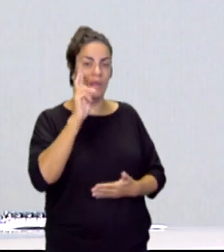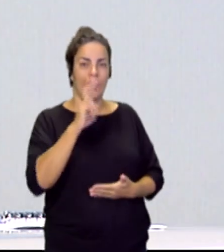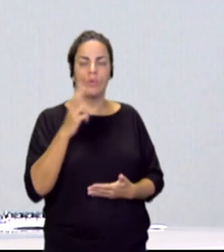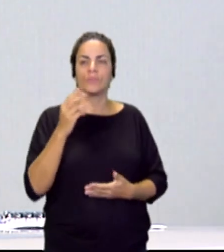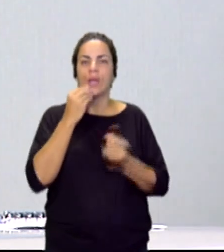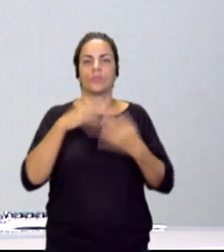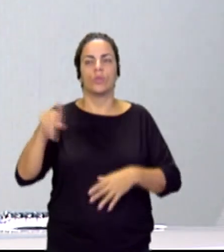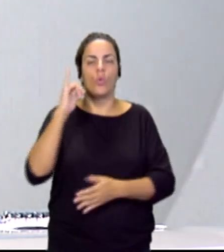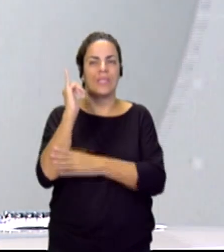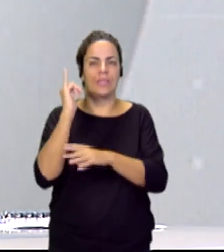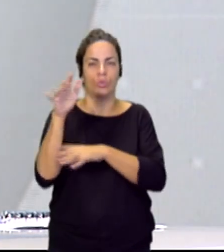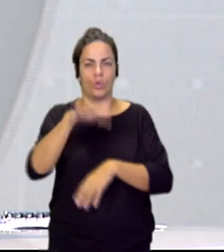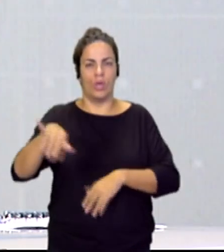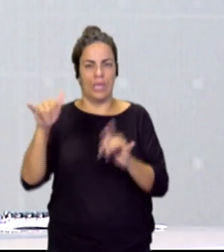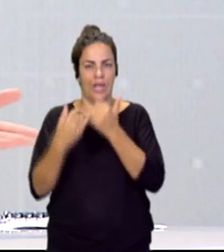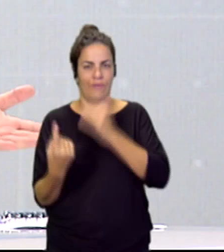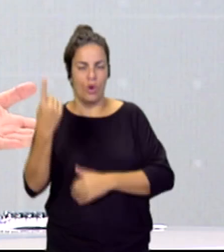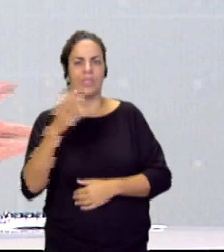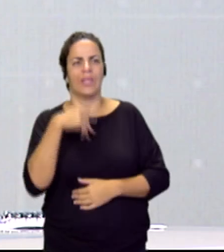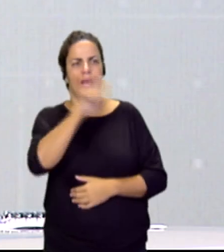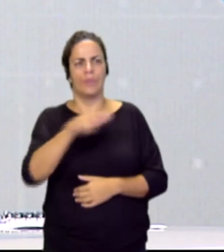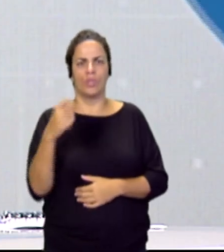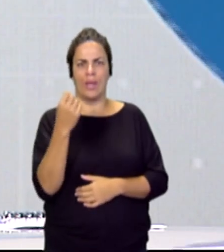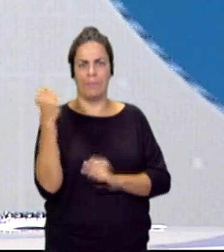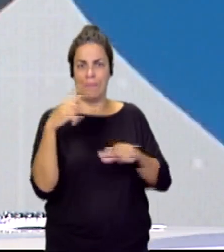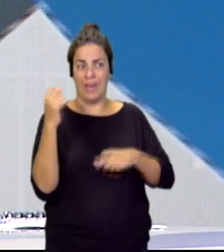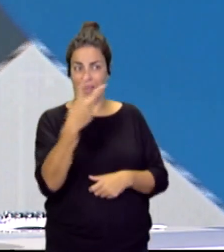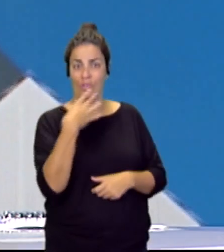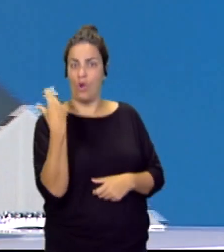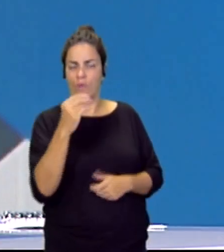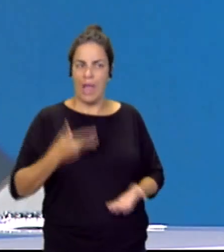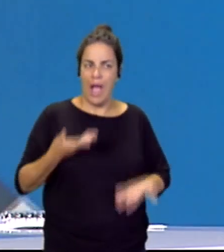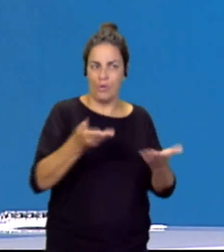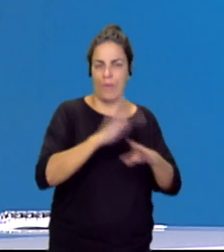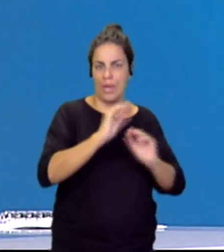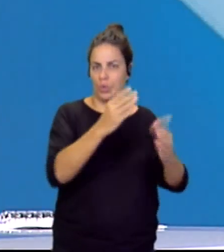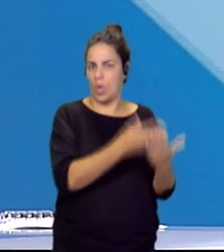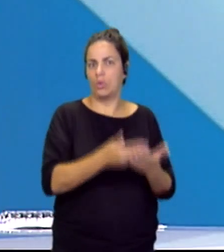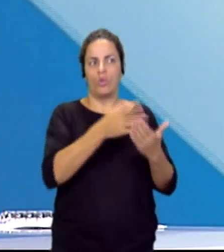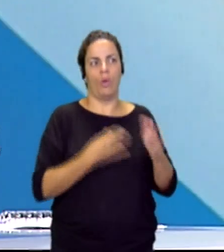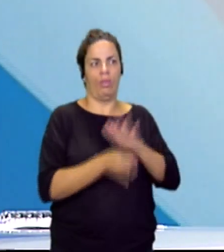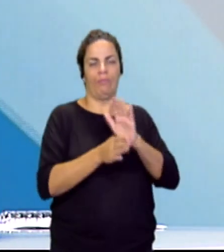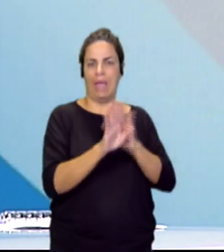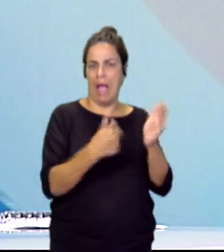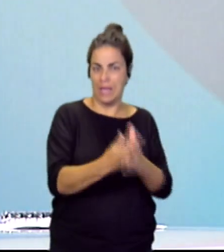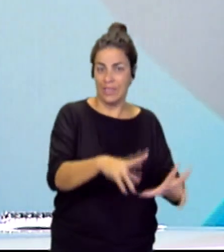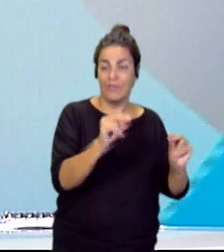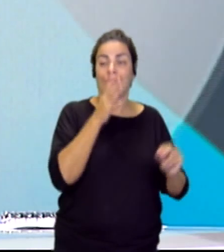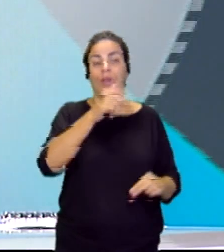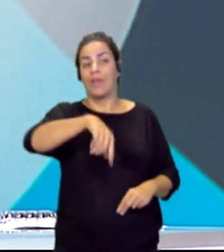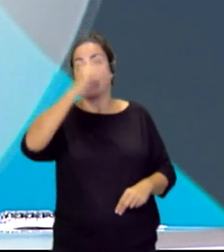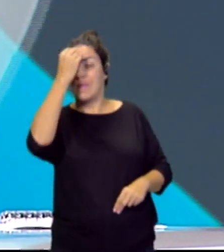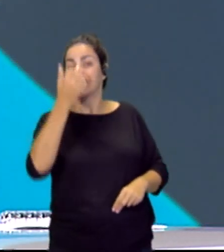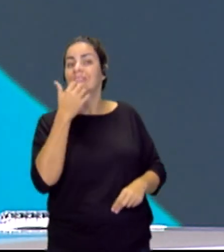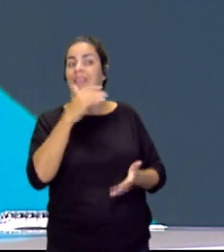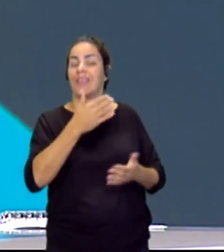que quiere ayudar a dos jóvenes migrantes para que terminen sus estudios, los estudios que han iniciado, temen que cuando cumplan la mayoría de edad pues tengan